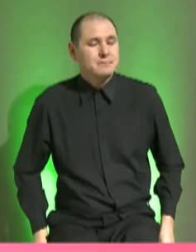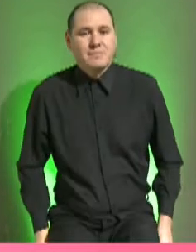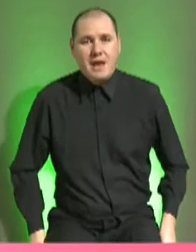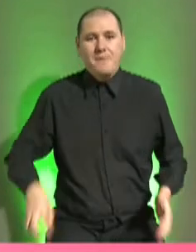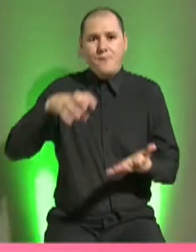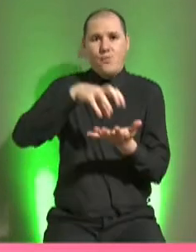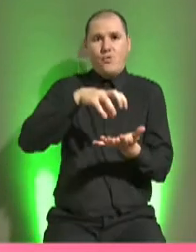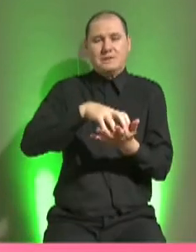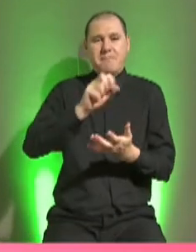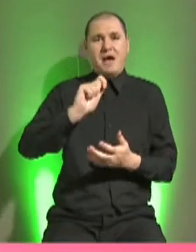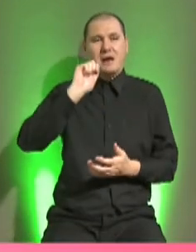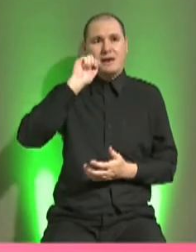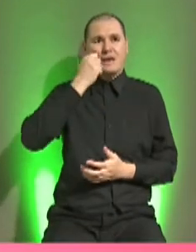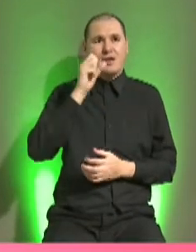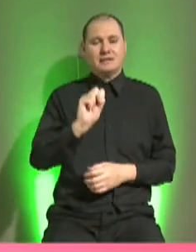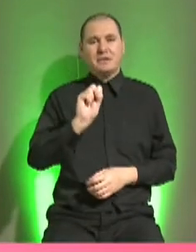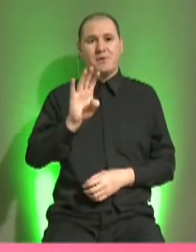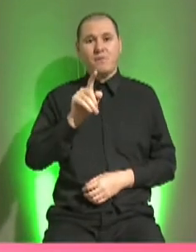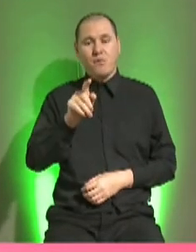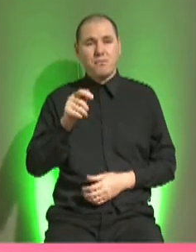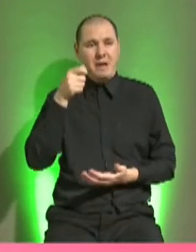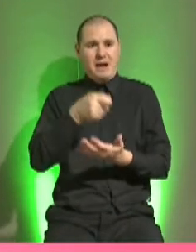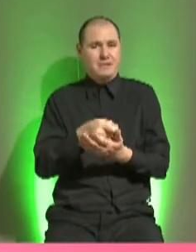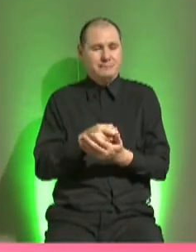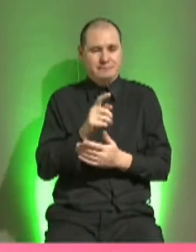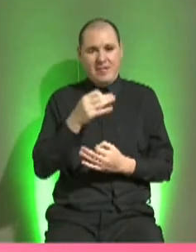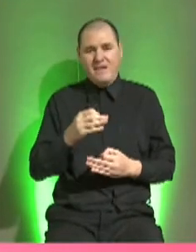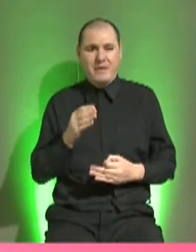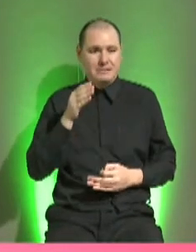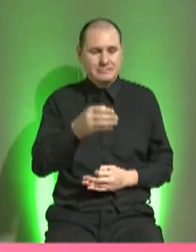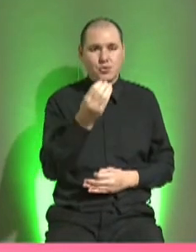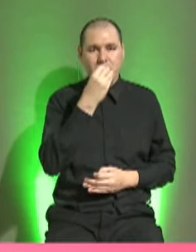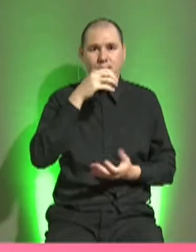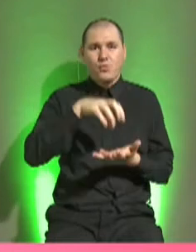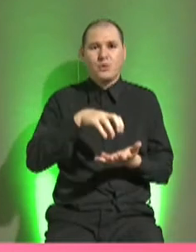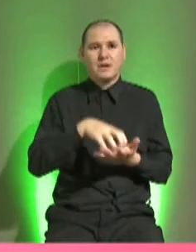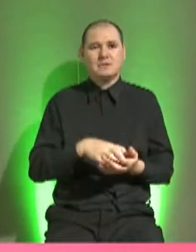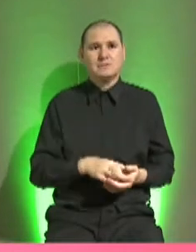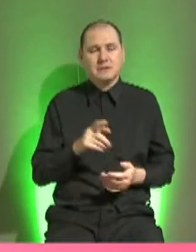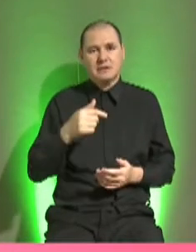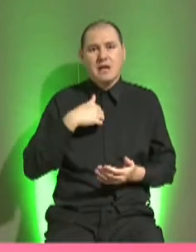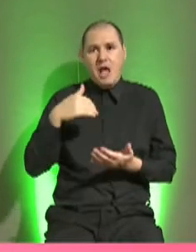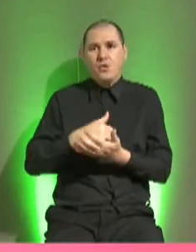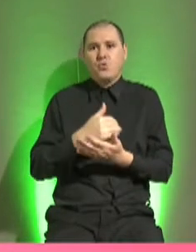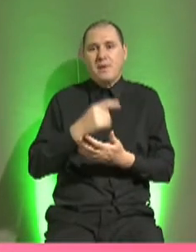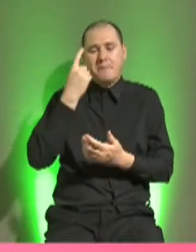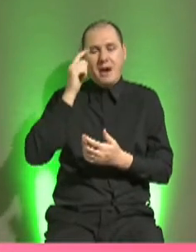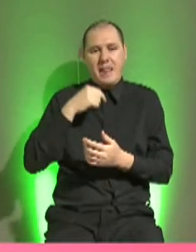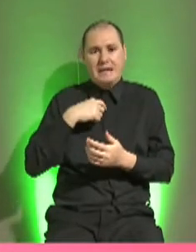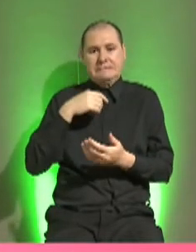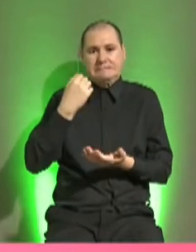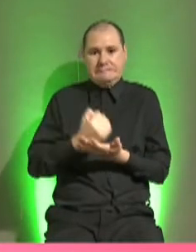más rica es Sambra, si se van a Sambra y no pasan por Cucu, no tienen que luego irse. Y eso hizo que nos sostengamos durante la pandemia,